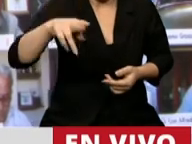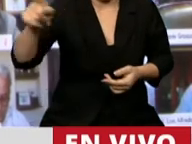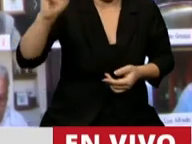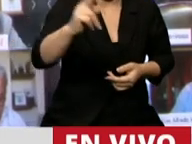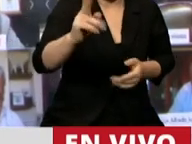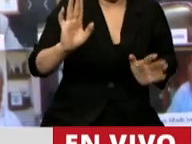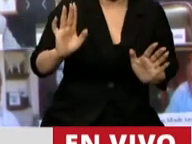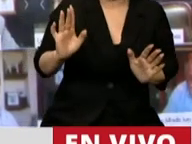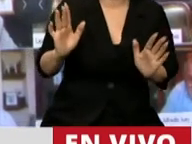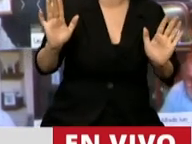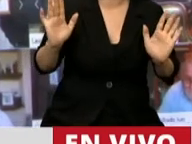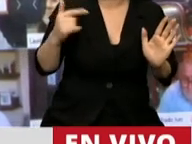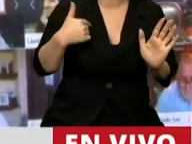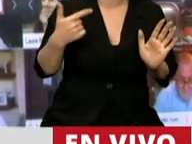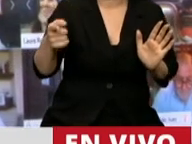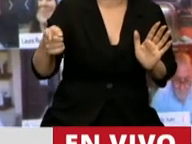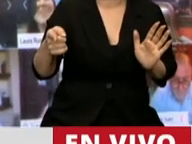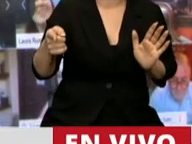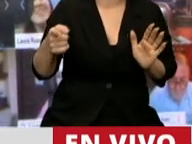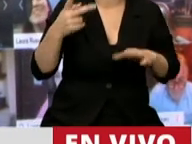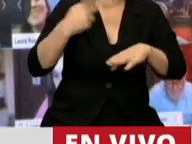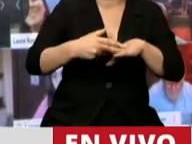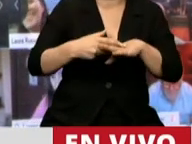debo reconocer que en el planteo que hice